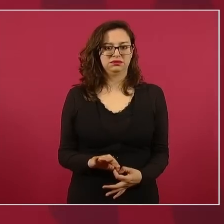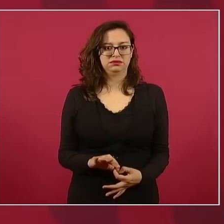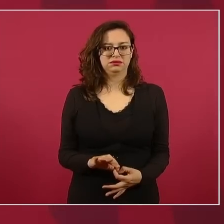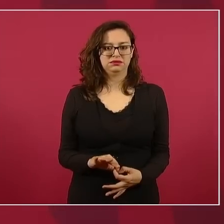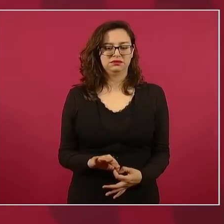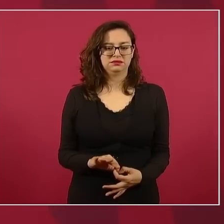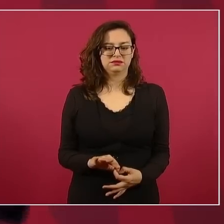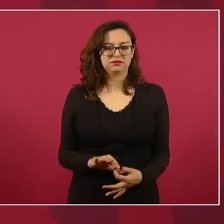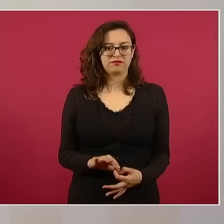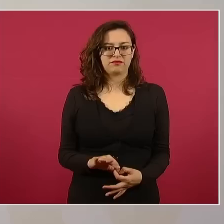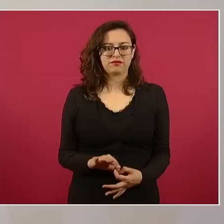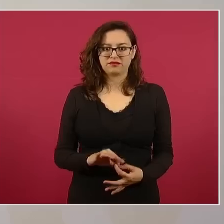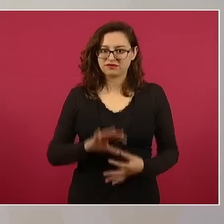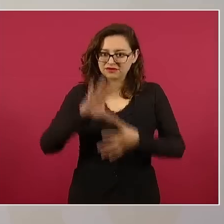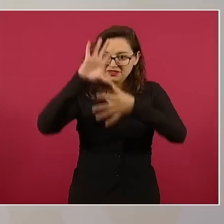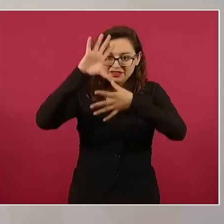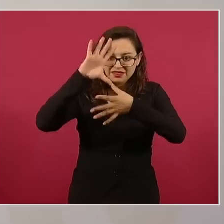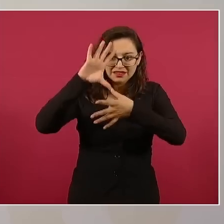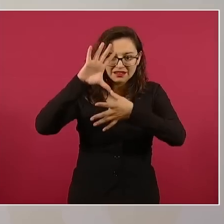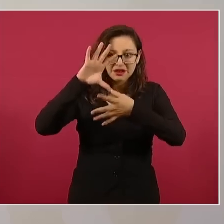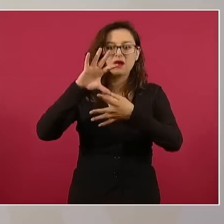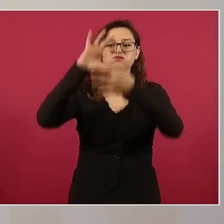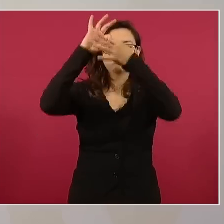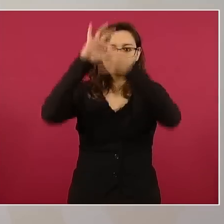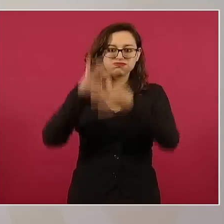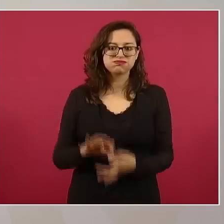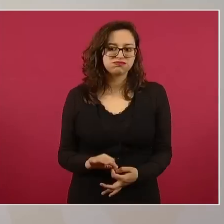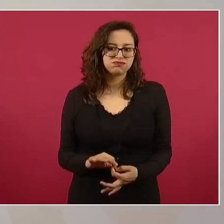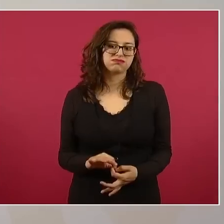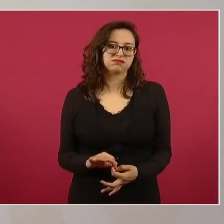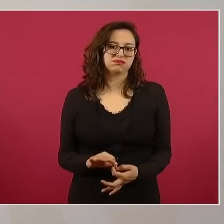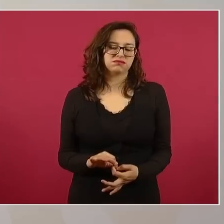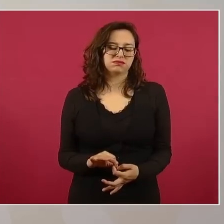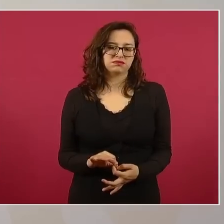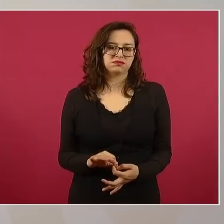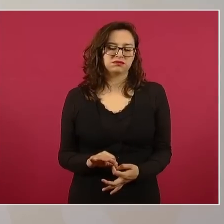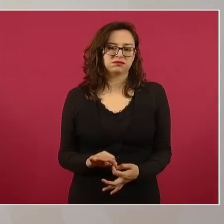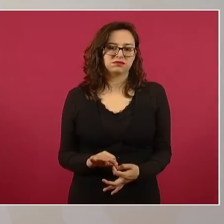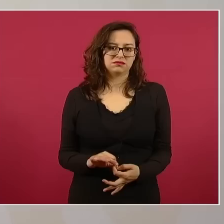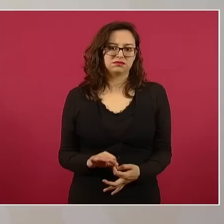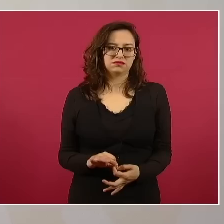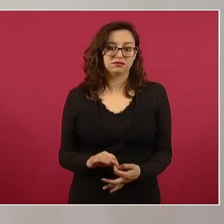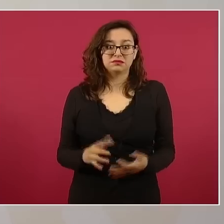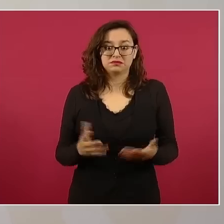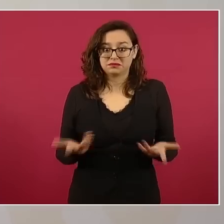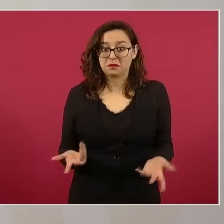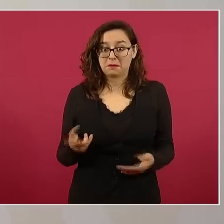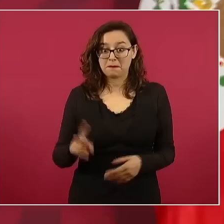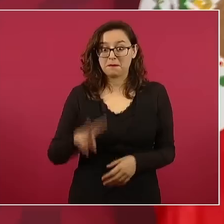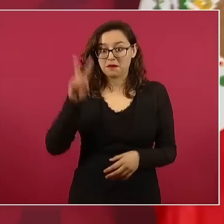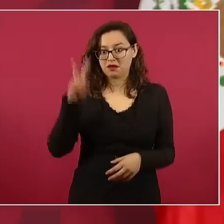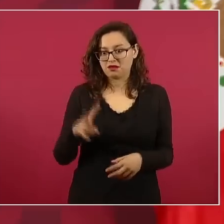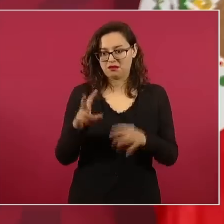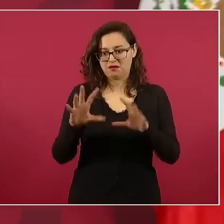la Unión de América, que es un continente